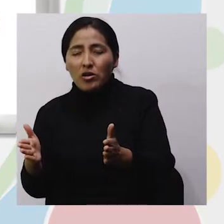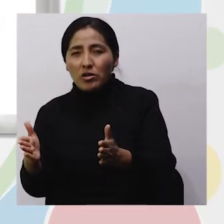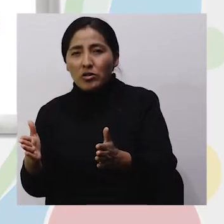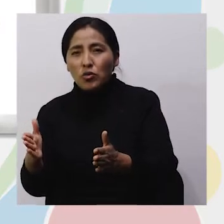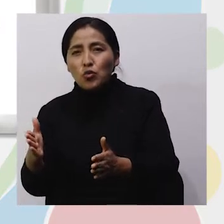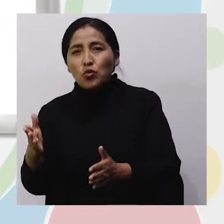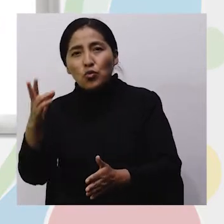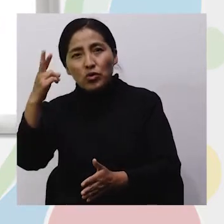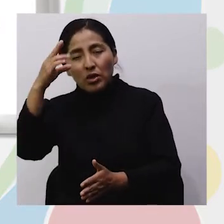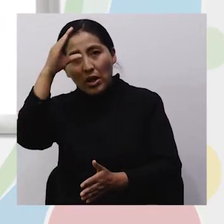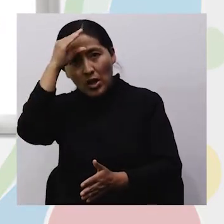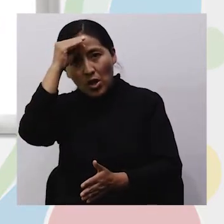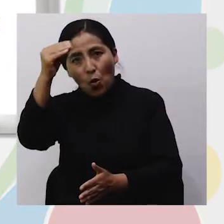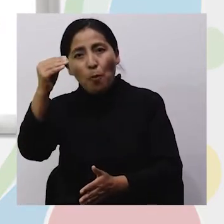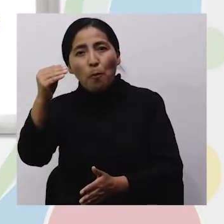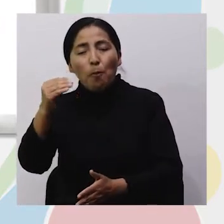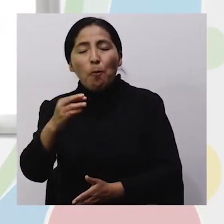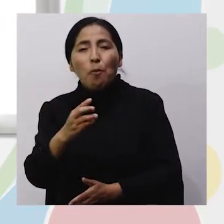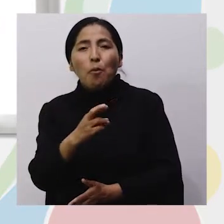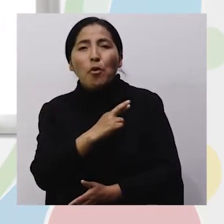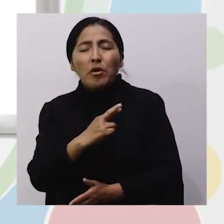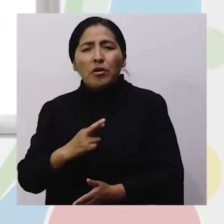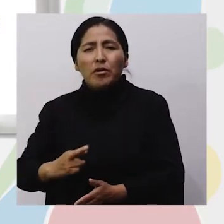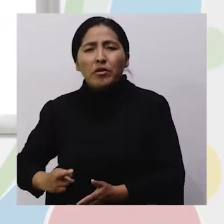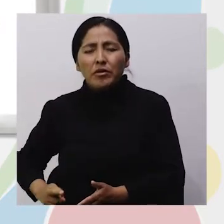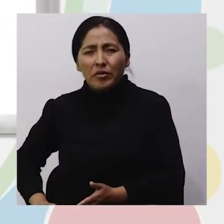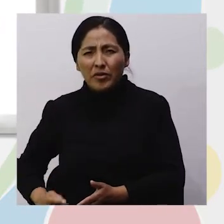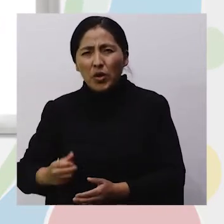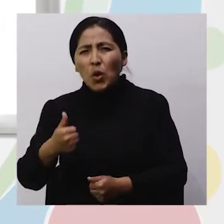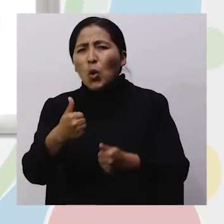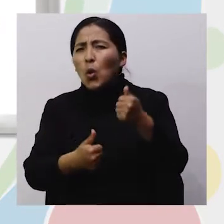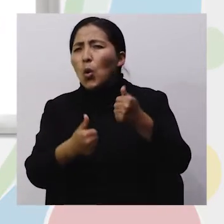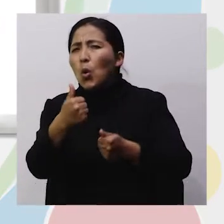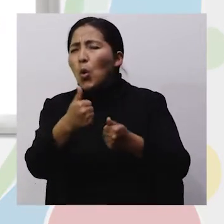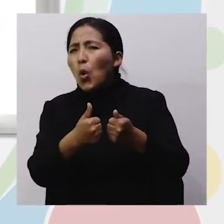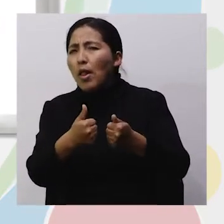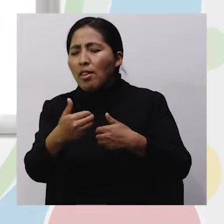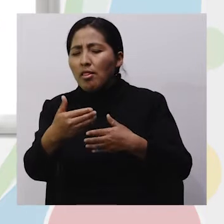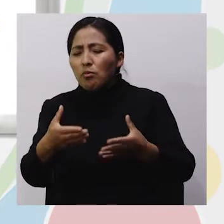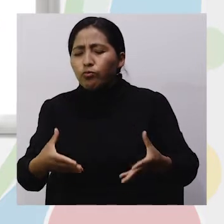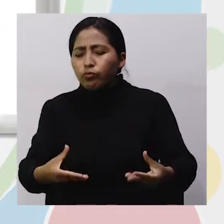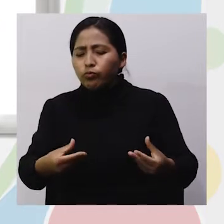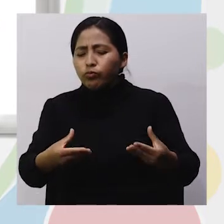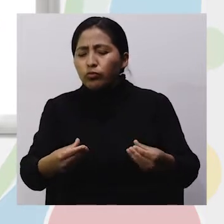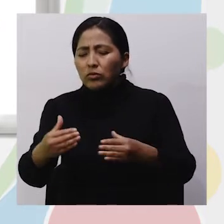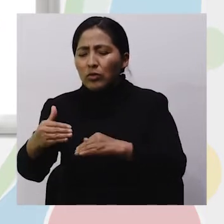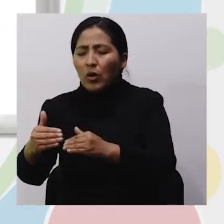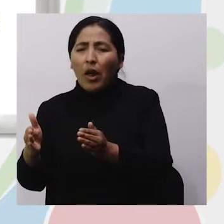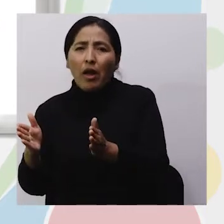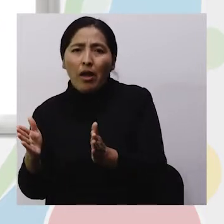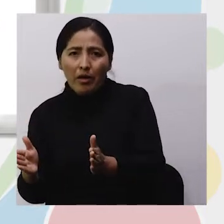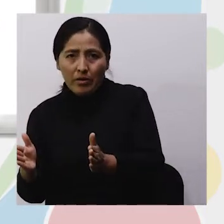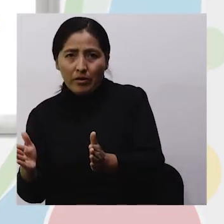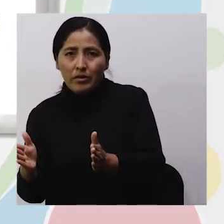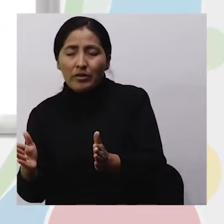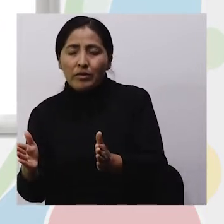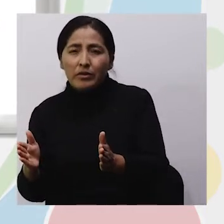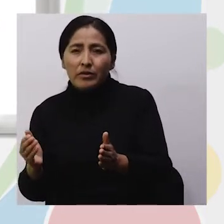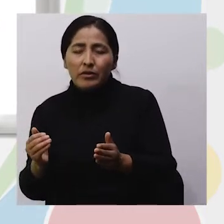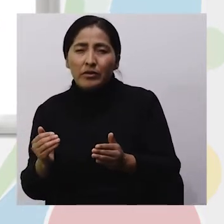cajones del sultán ¿Qué cojines? ¿Qué cajones? ¿Qué cojines? ¿Qué cajones?